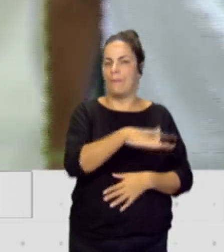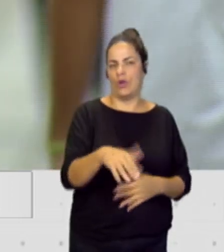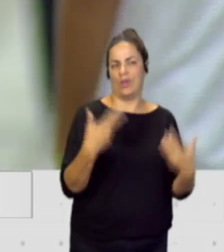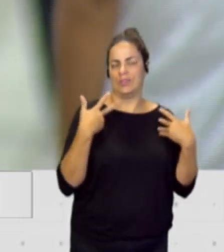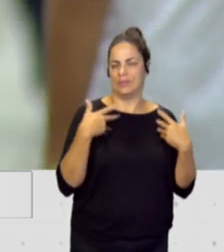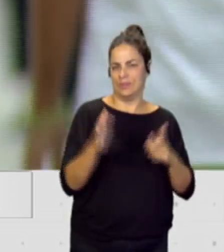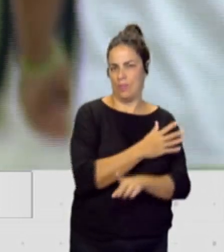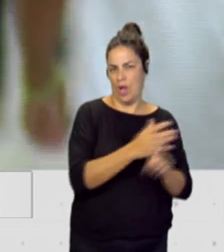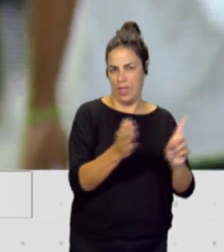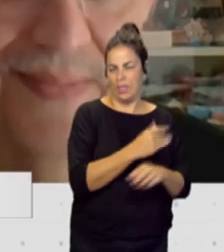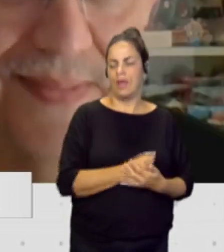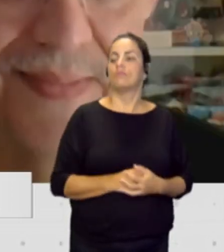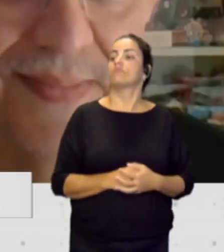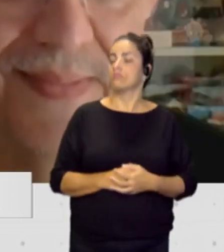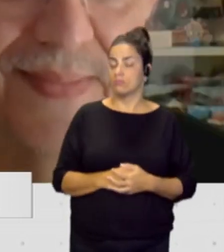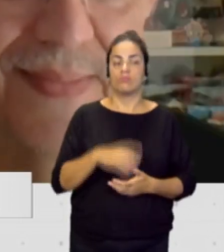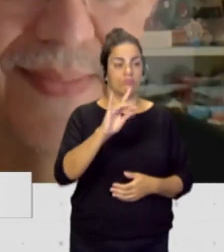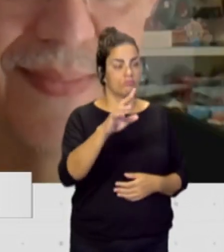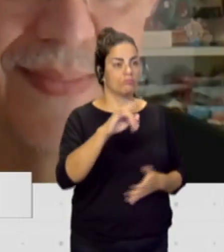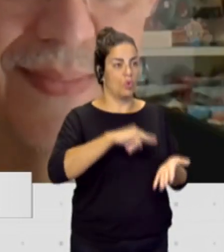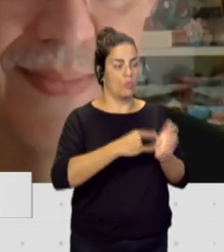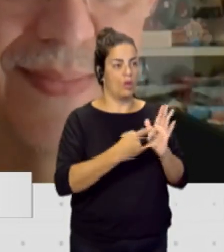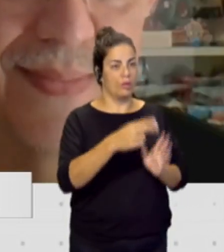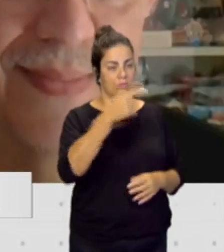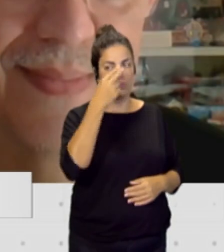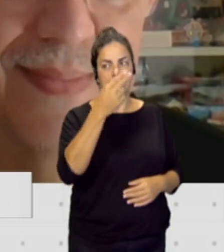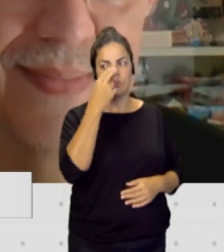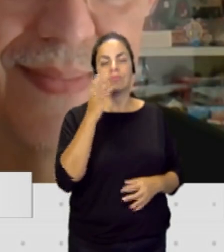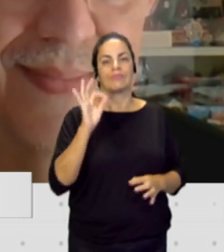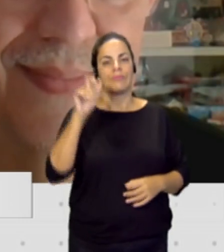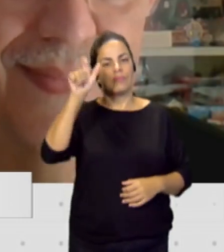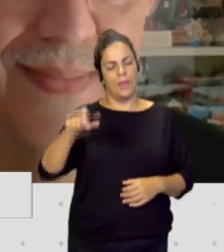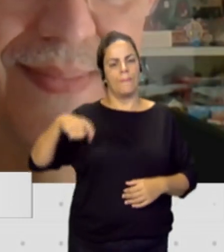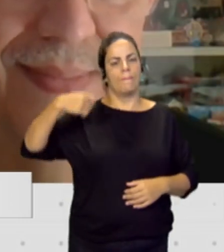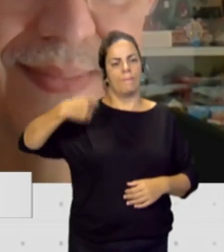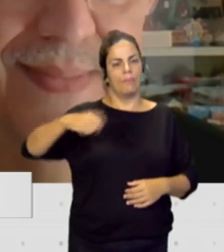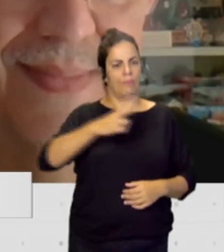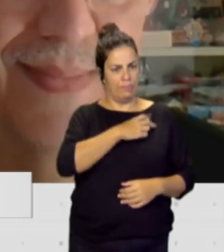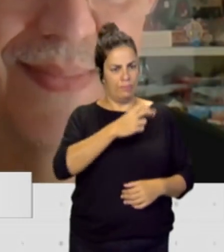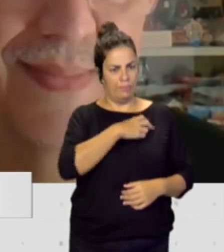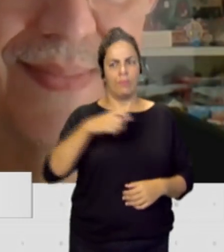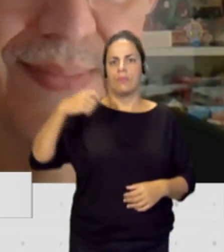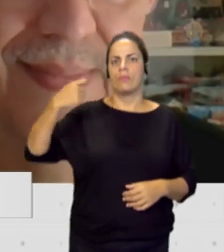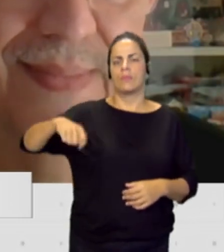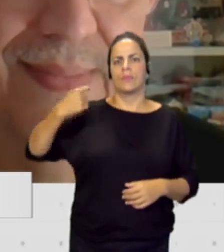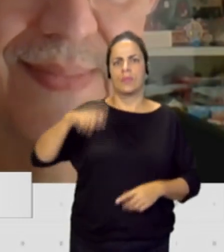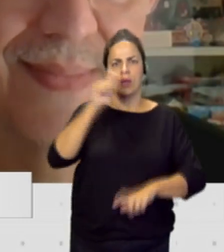luego un proyecto muy interesante que hemos hablado hoy con Pedro Oliver, que es presidente de la Asociación Canaria de Intervención